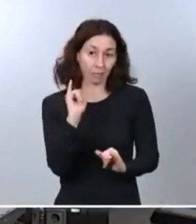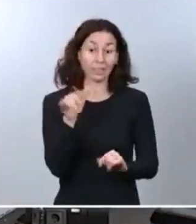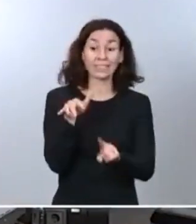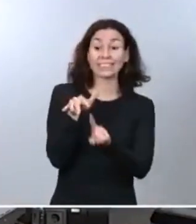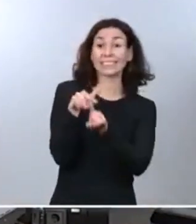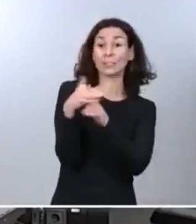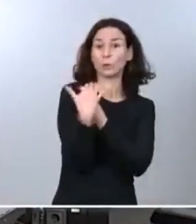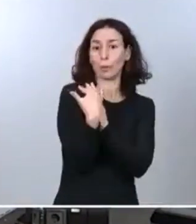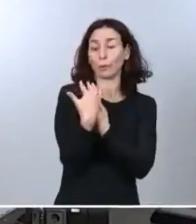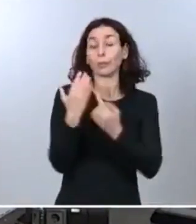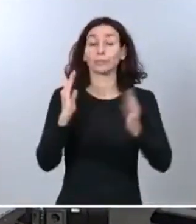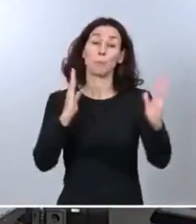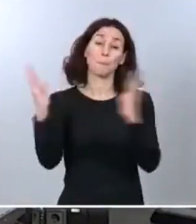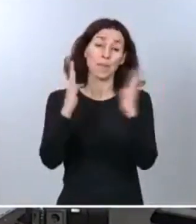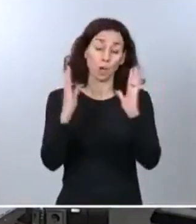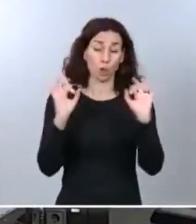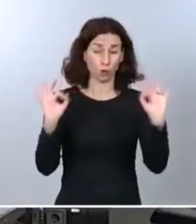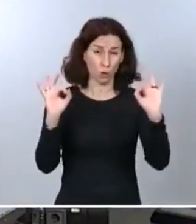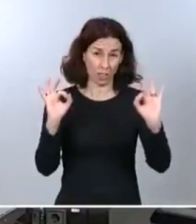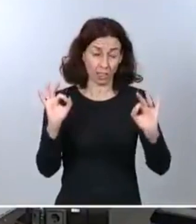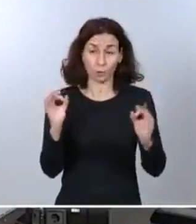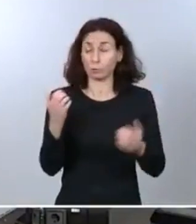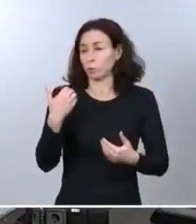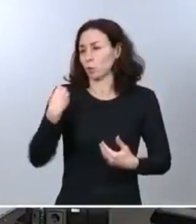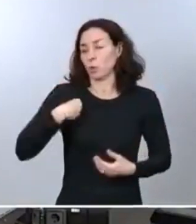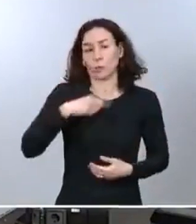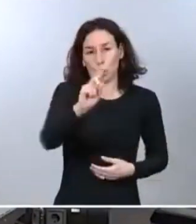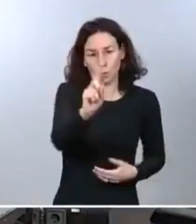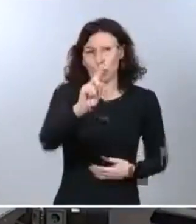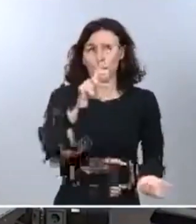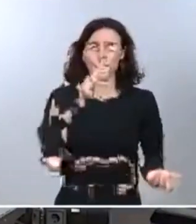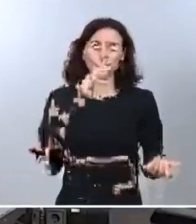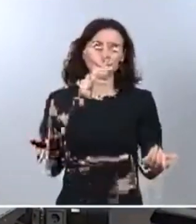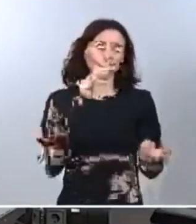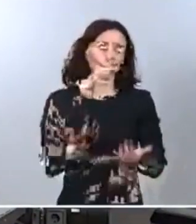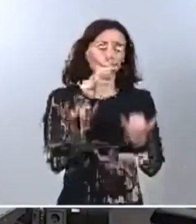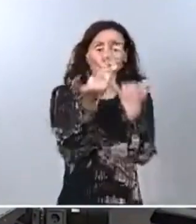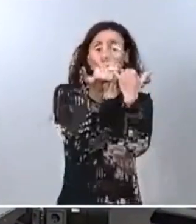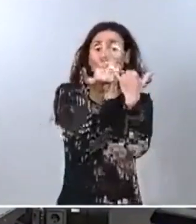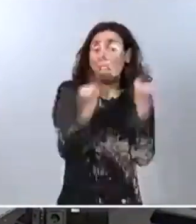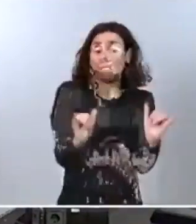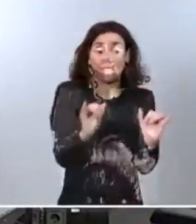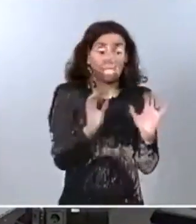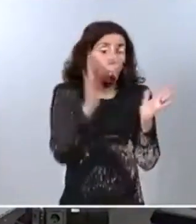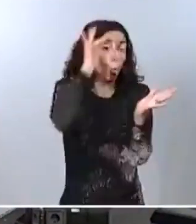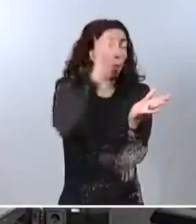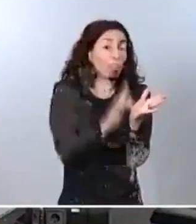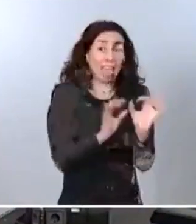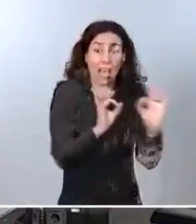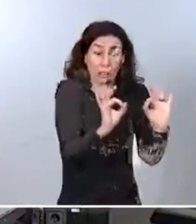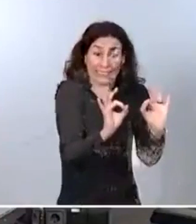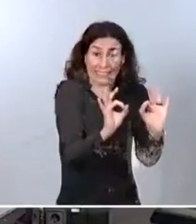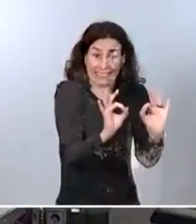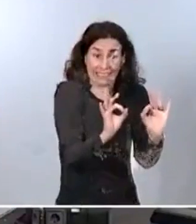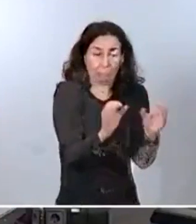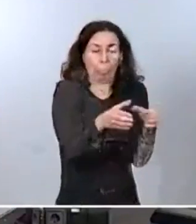periodos concretos del año. No es lo mismo una fiesta menor en un día concreto que una fiesta que nos afecta a todos el día